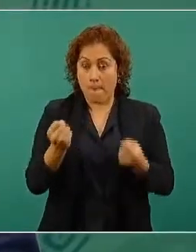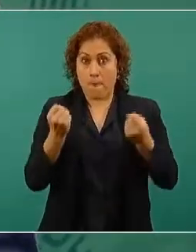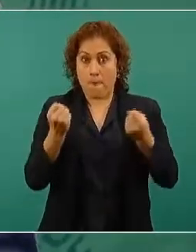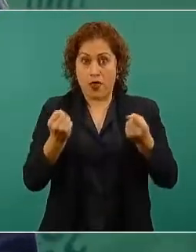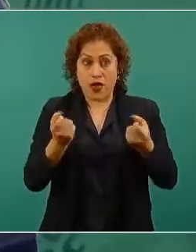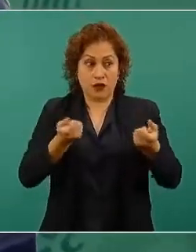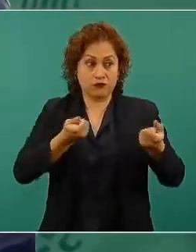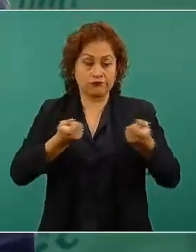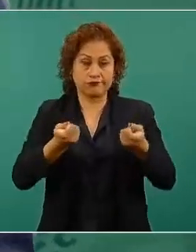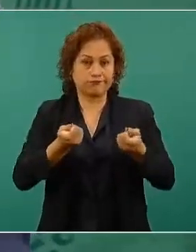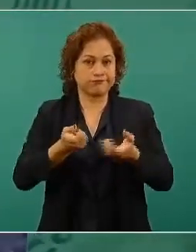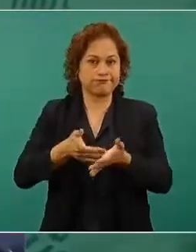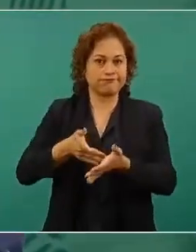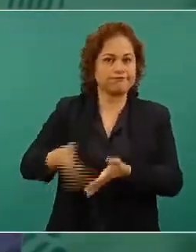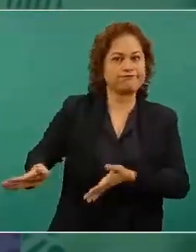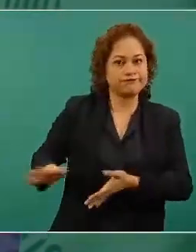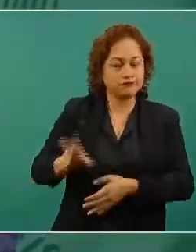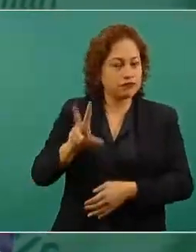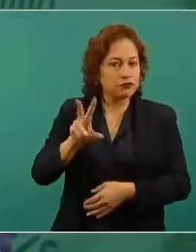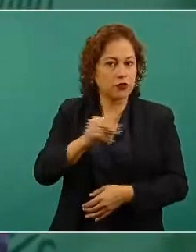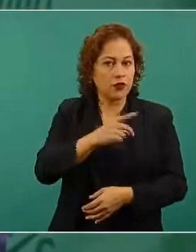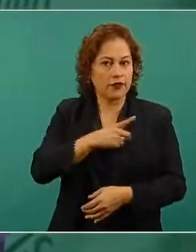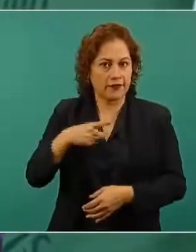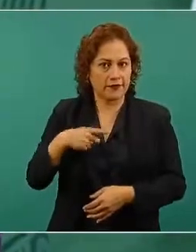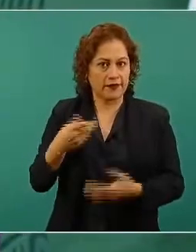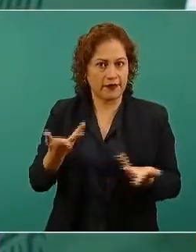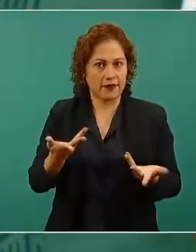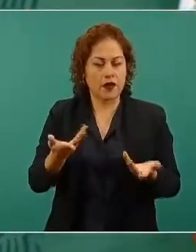del poder político y del poder económico.